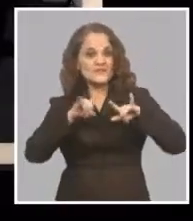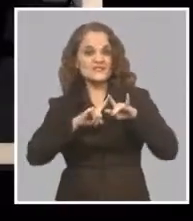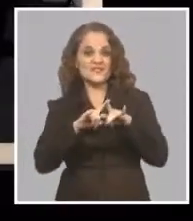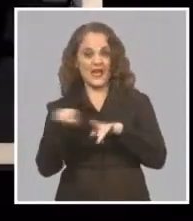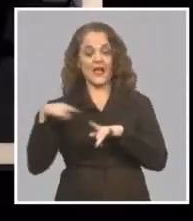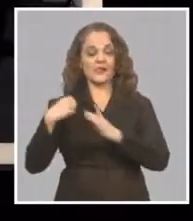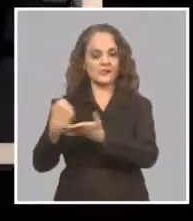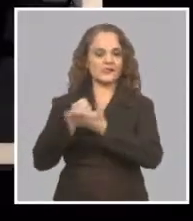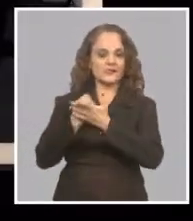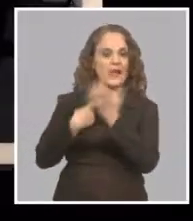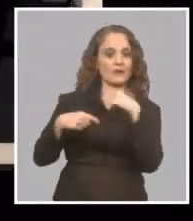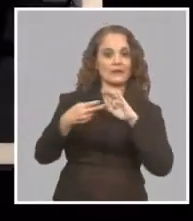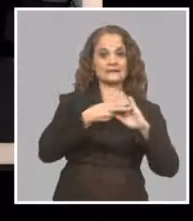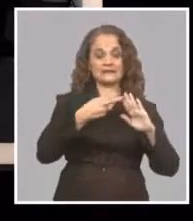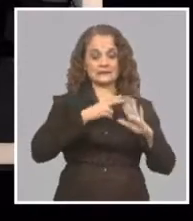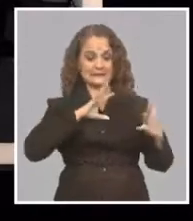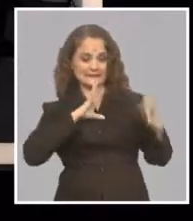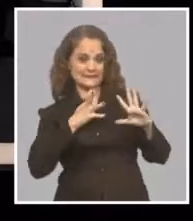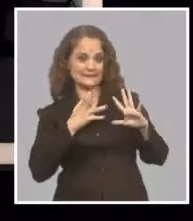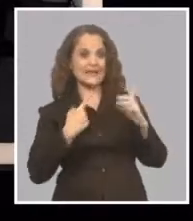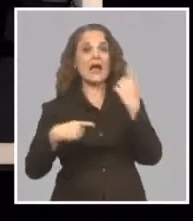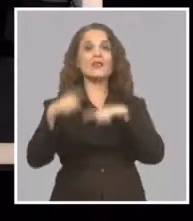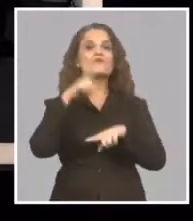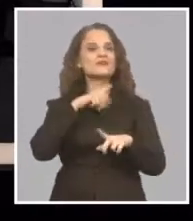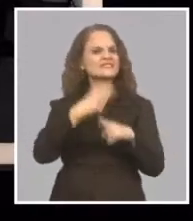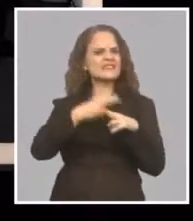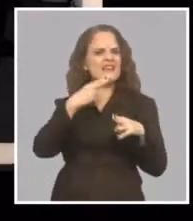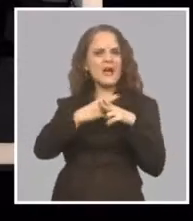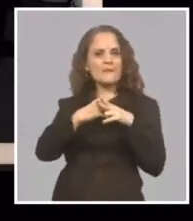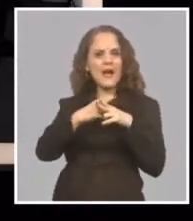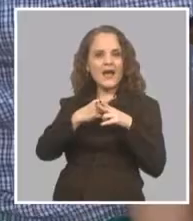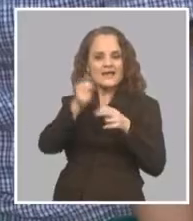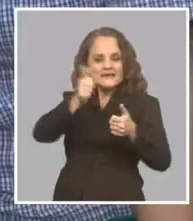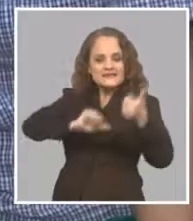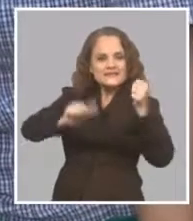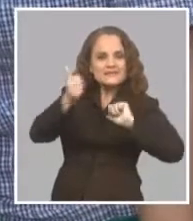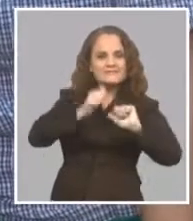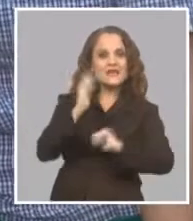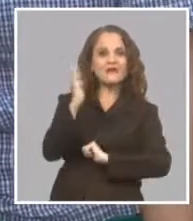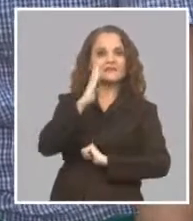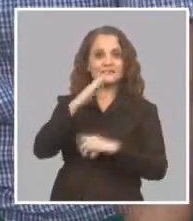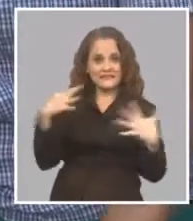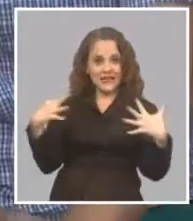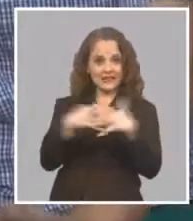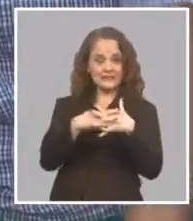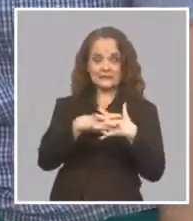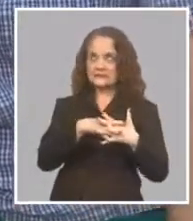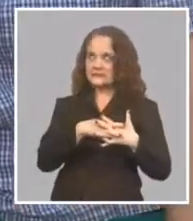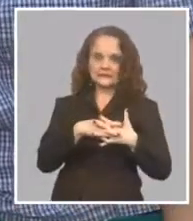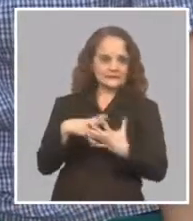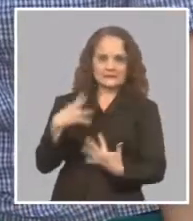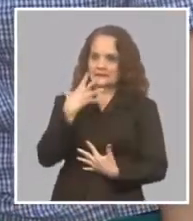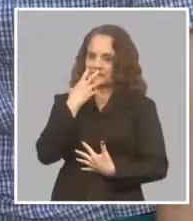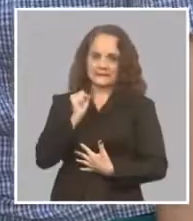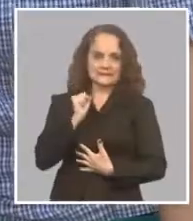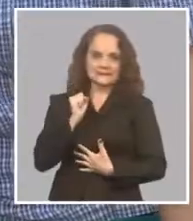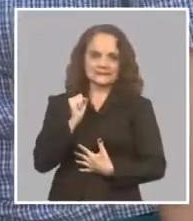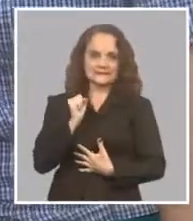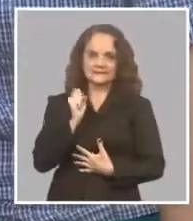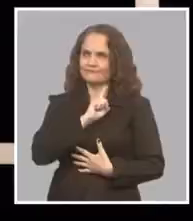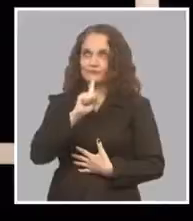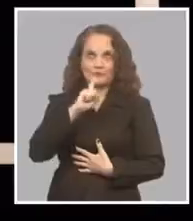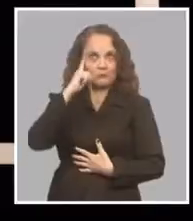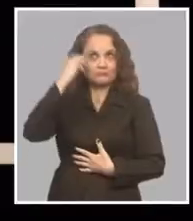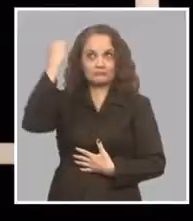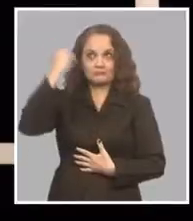poco más complejas Recuerdo química física, una asignatura para mí fatal Primero no me gustaba y no me